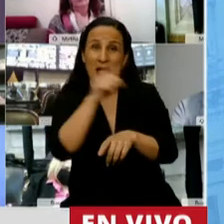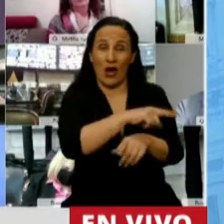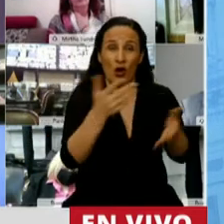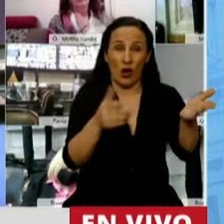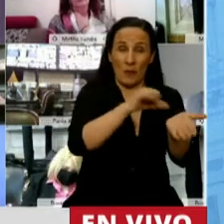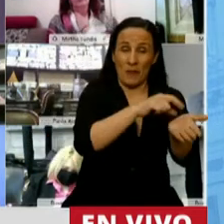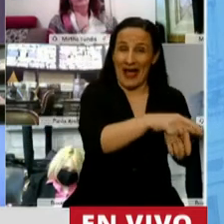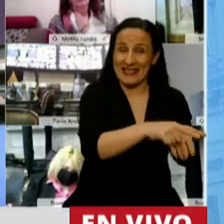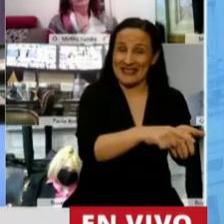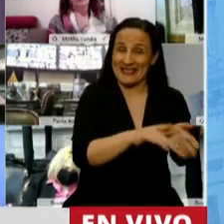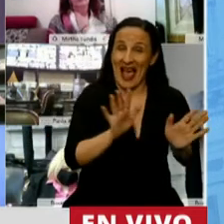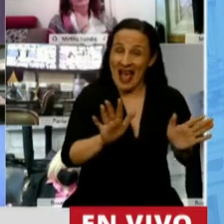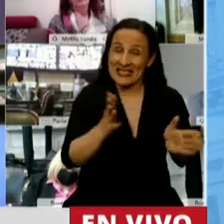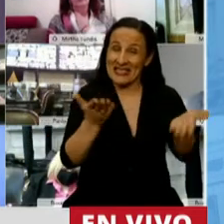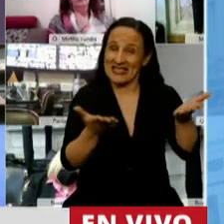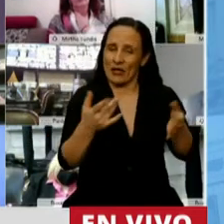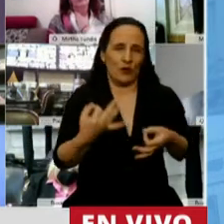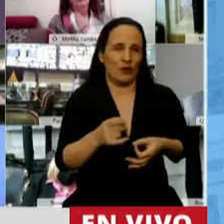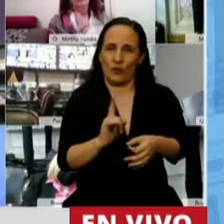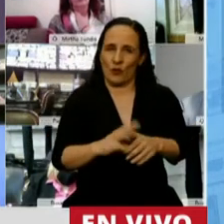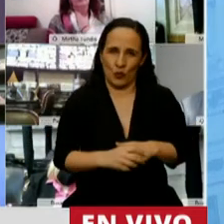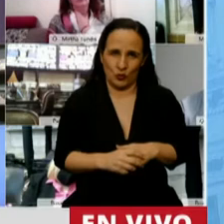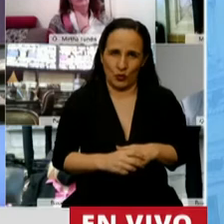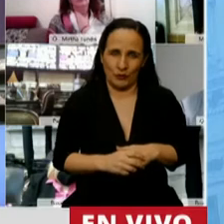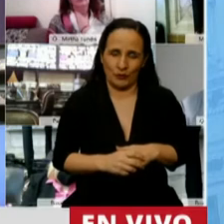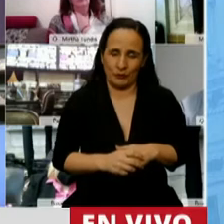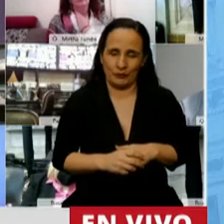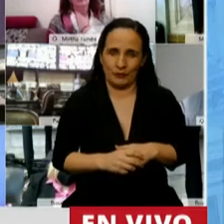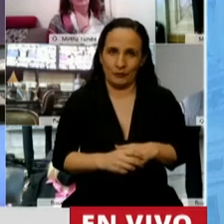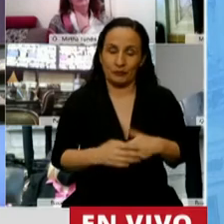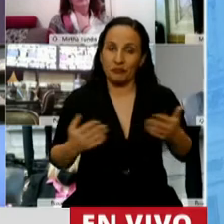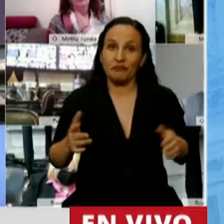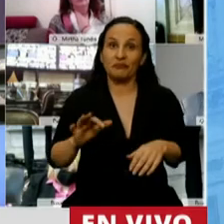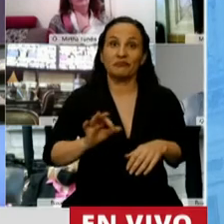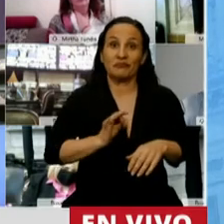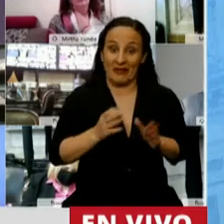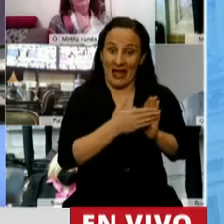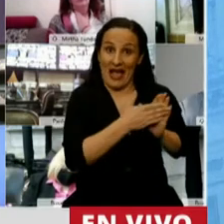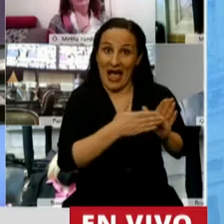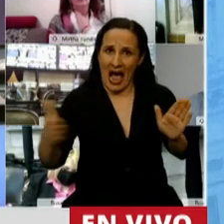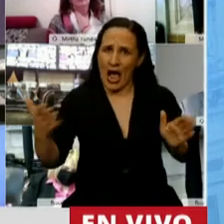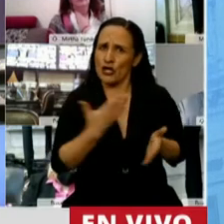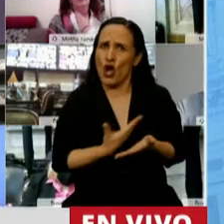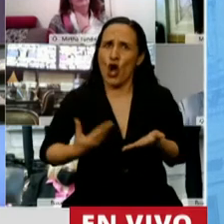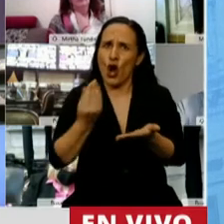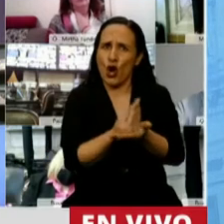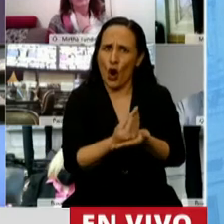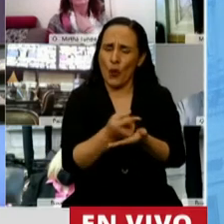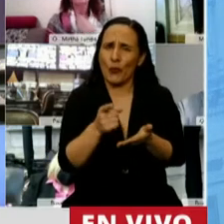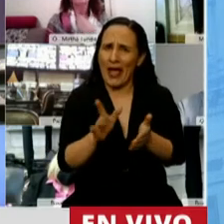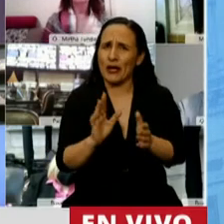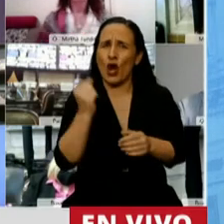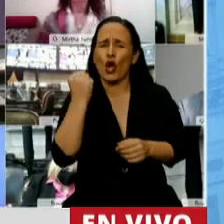menos imprudente e injusto. Mire, señor Presidente, durante el 2020 este gobierno con una economía diezmada